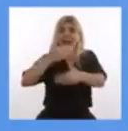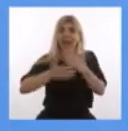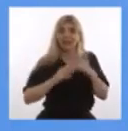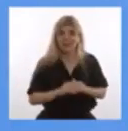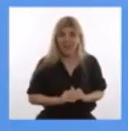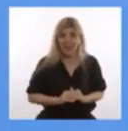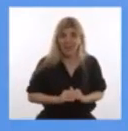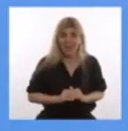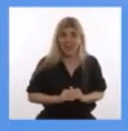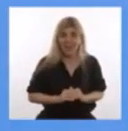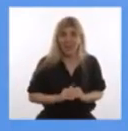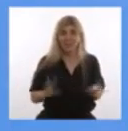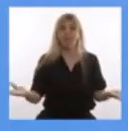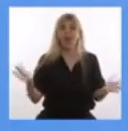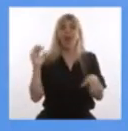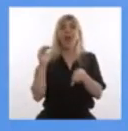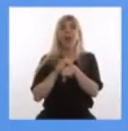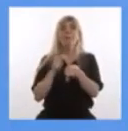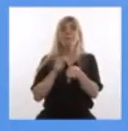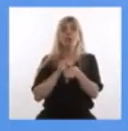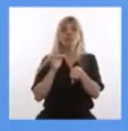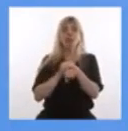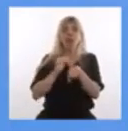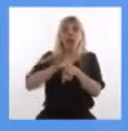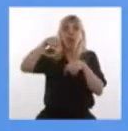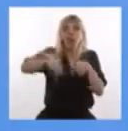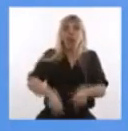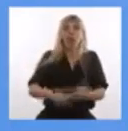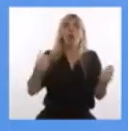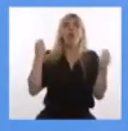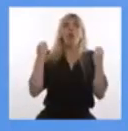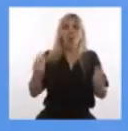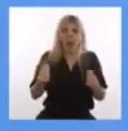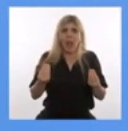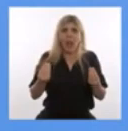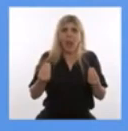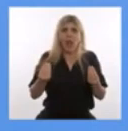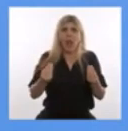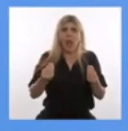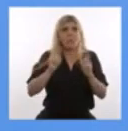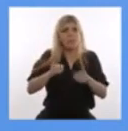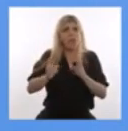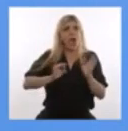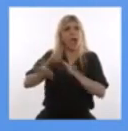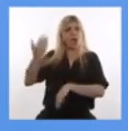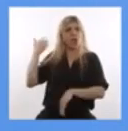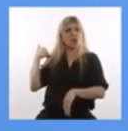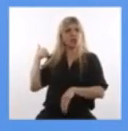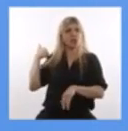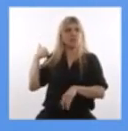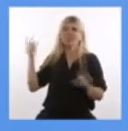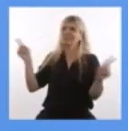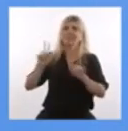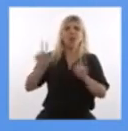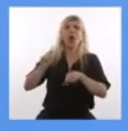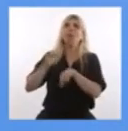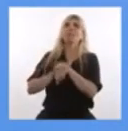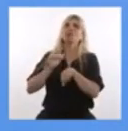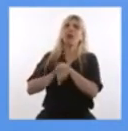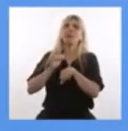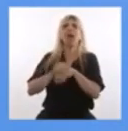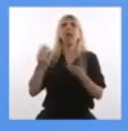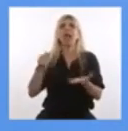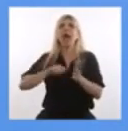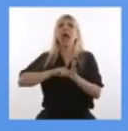La responsabilidad acá no es la responsabilidad de que se hablaba años atrás. Donde el concepto de responsabilidad significaba